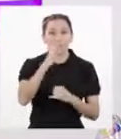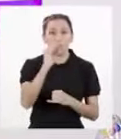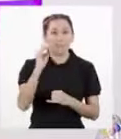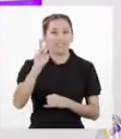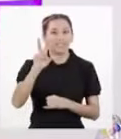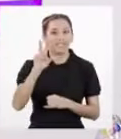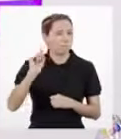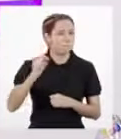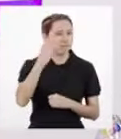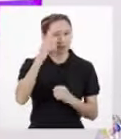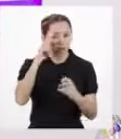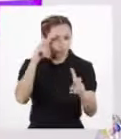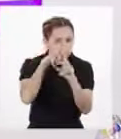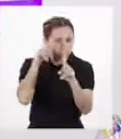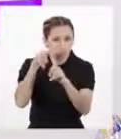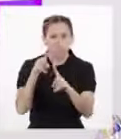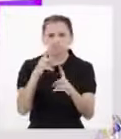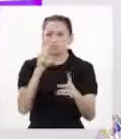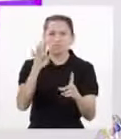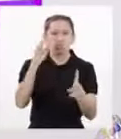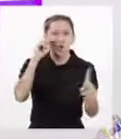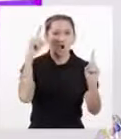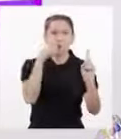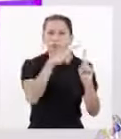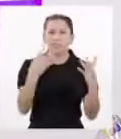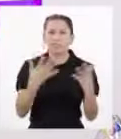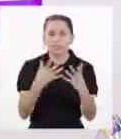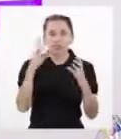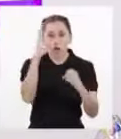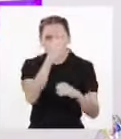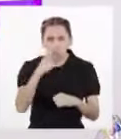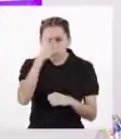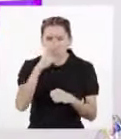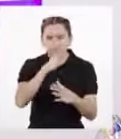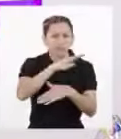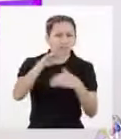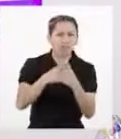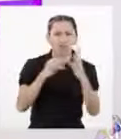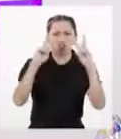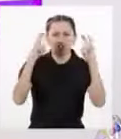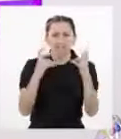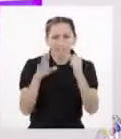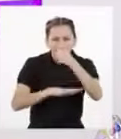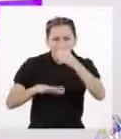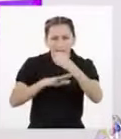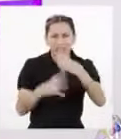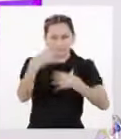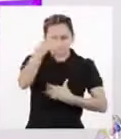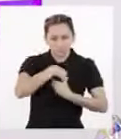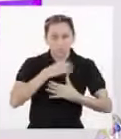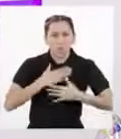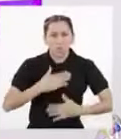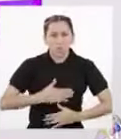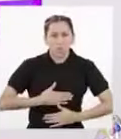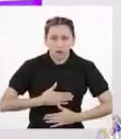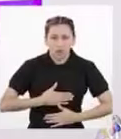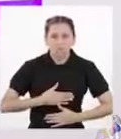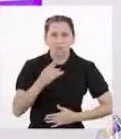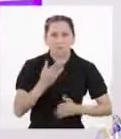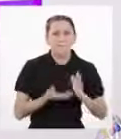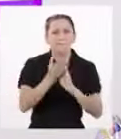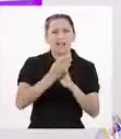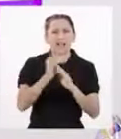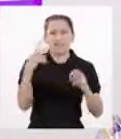hallazgos Su objetivo era descubrir la secuencia de bases de todo el genoma humano El trabajo fue compartido por más de 200